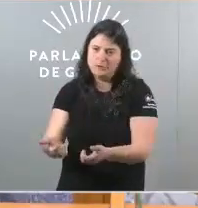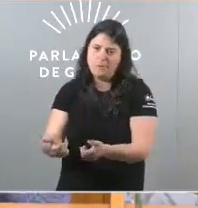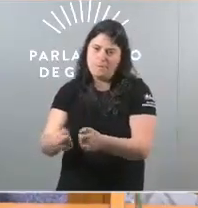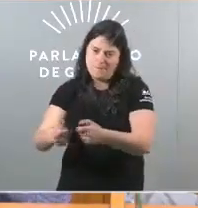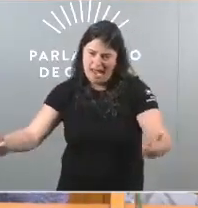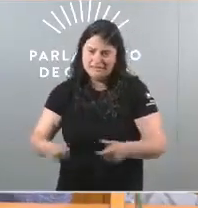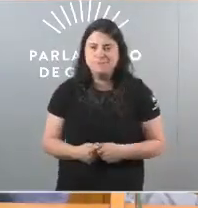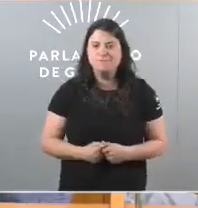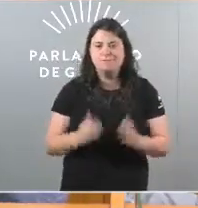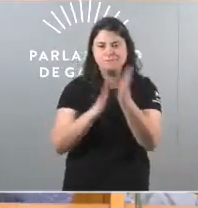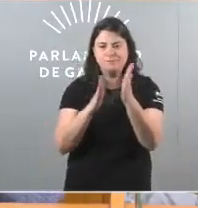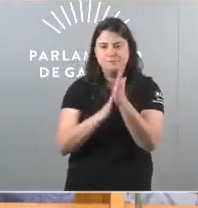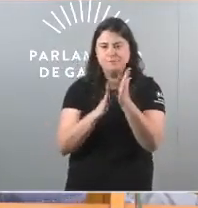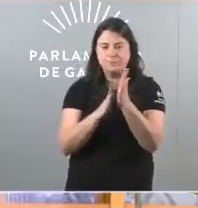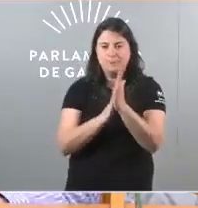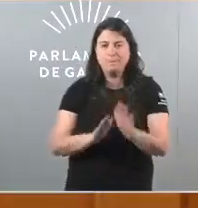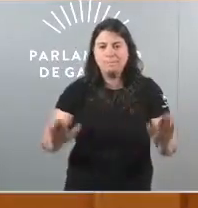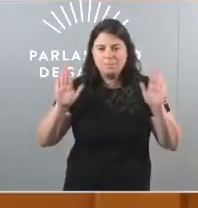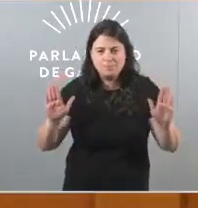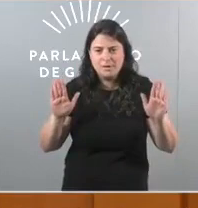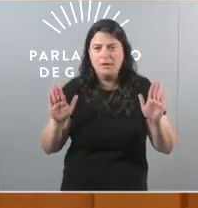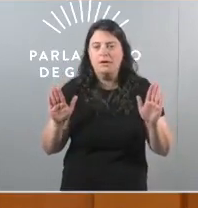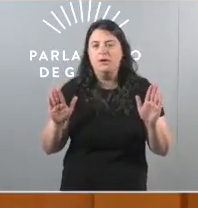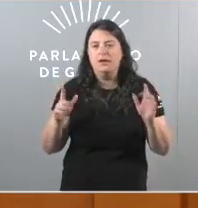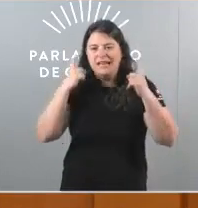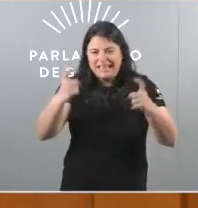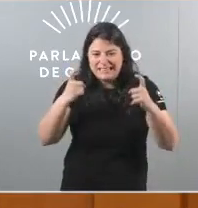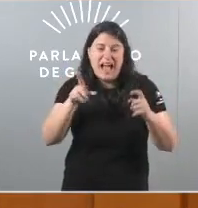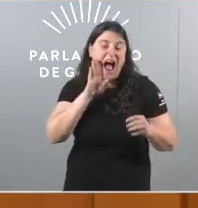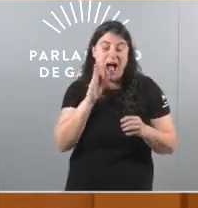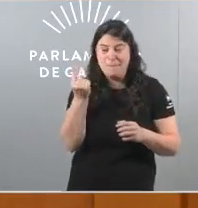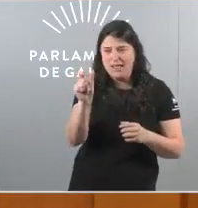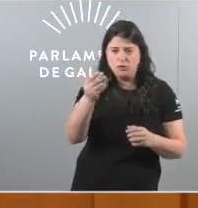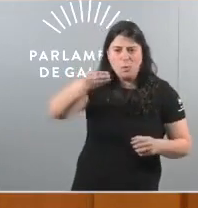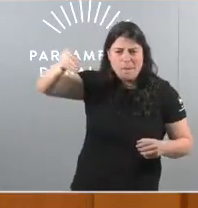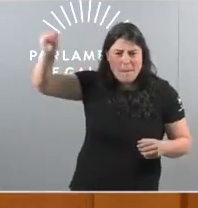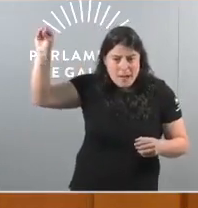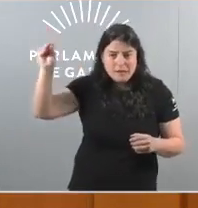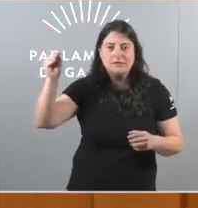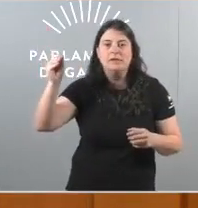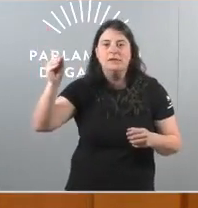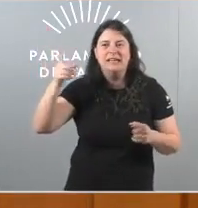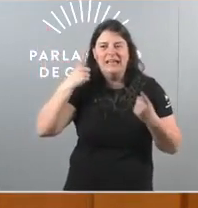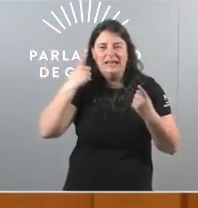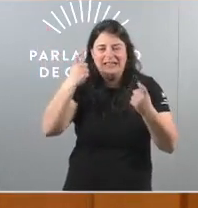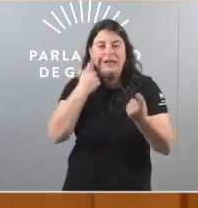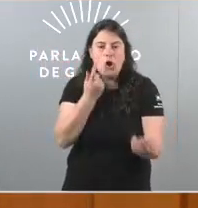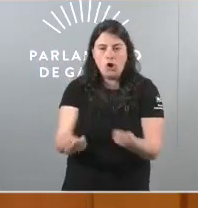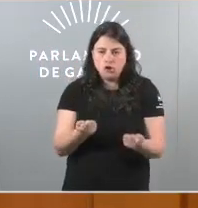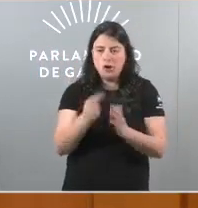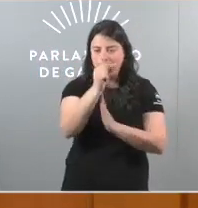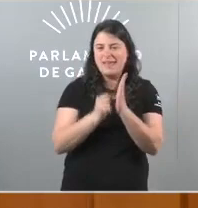para paliar os efectos da inflacción tamén hai que poñer en marcha medidas